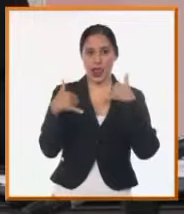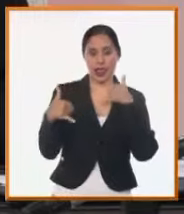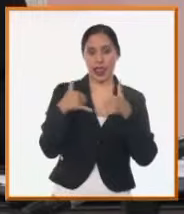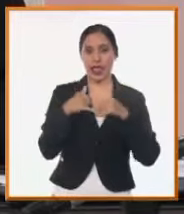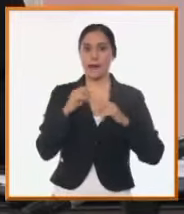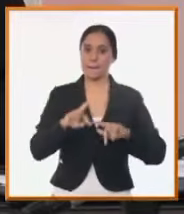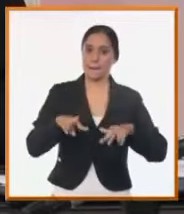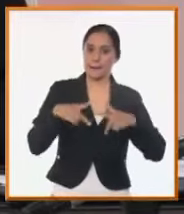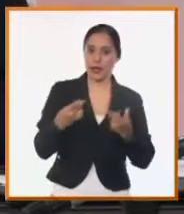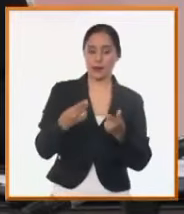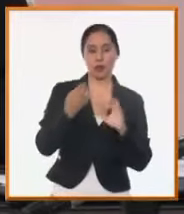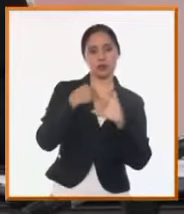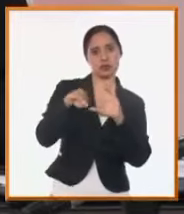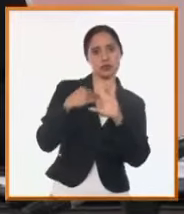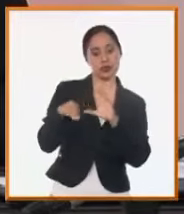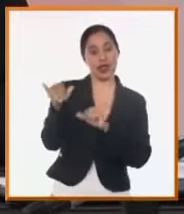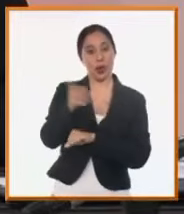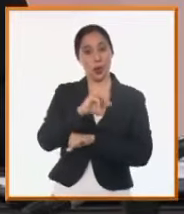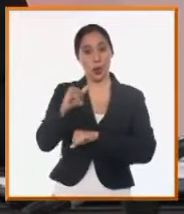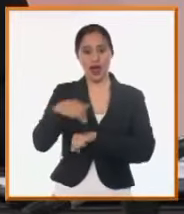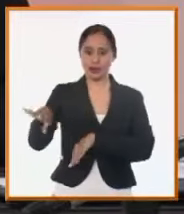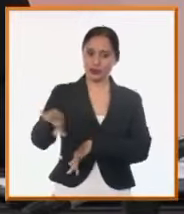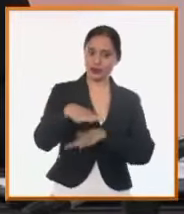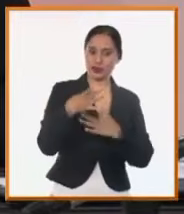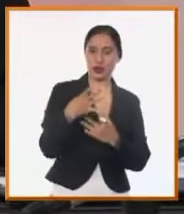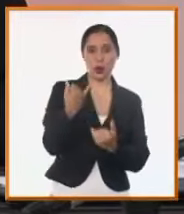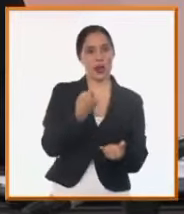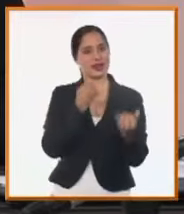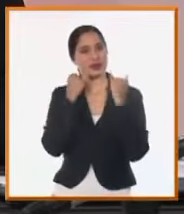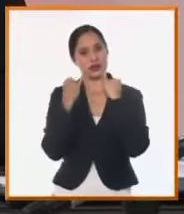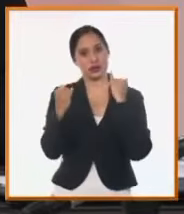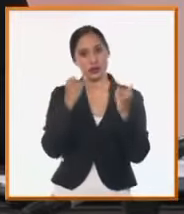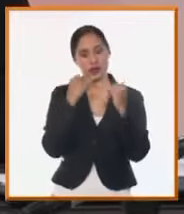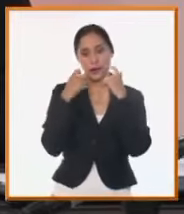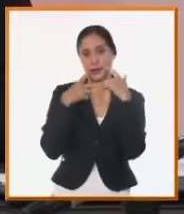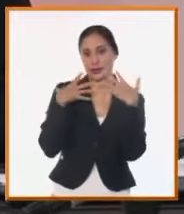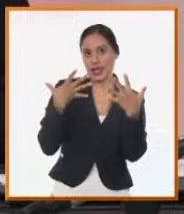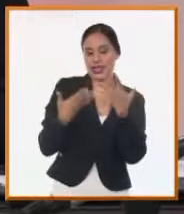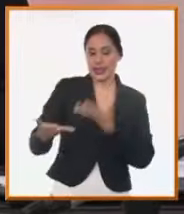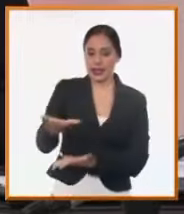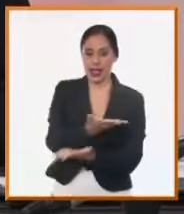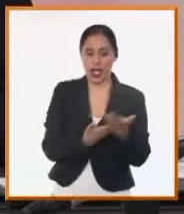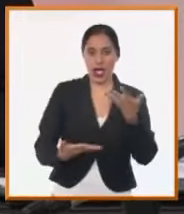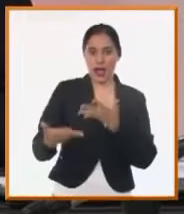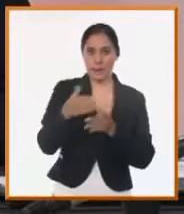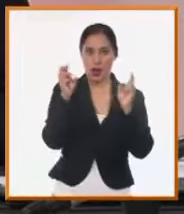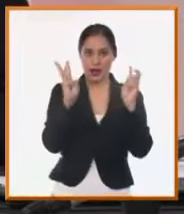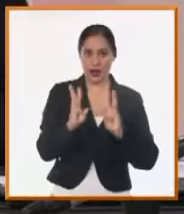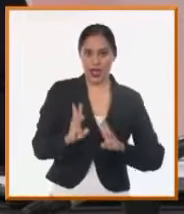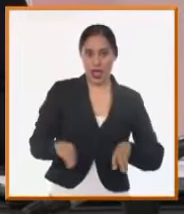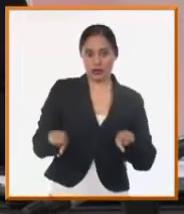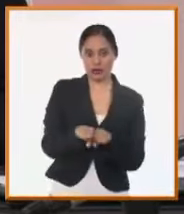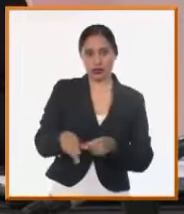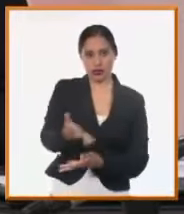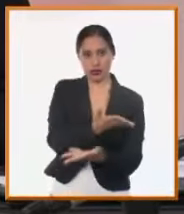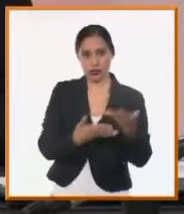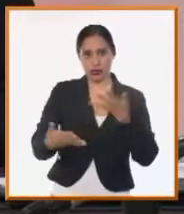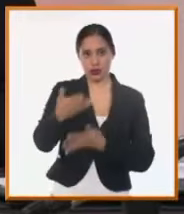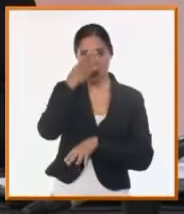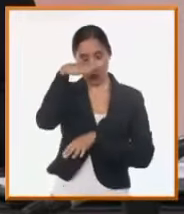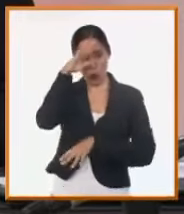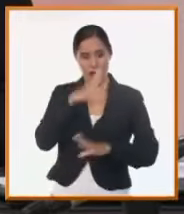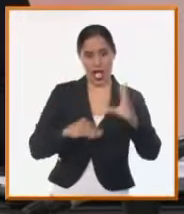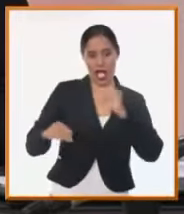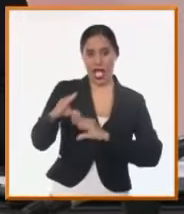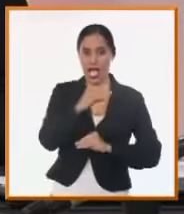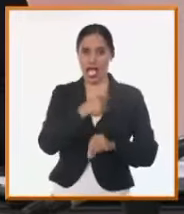correos electrónicos de ustedes. Y esta mañana hubo un amplio intercambio en el sitio web Cuba Debate entre nuestra población y